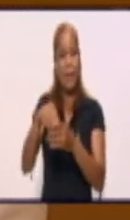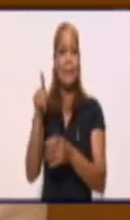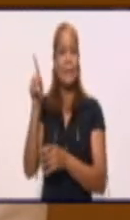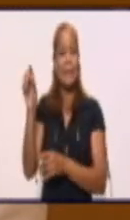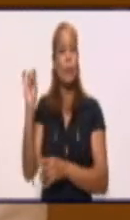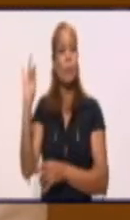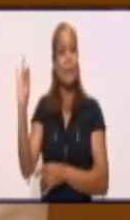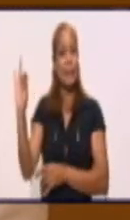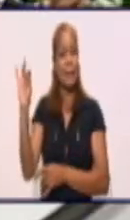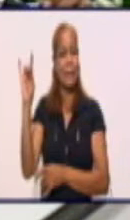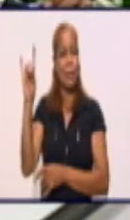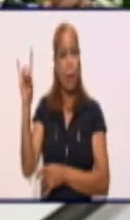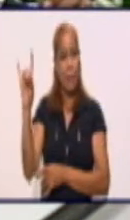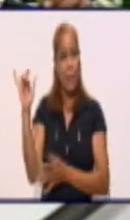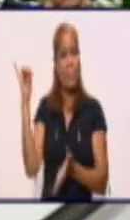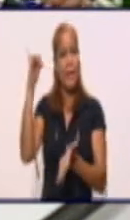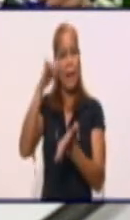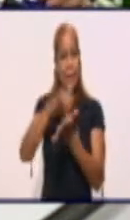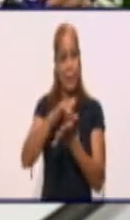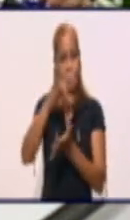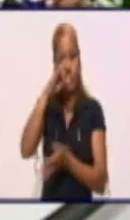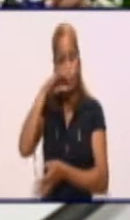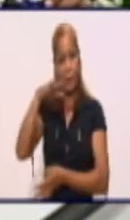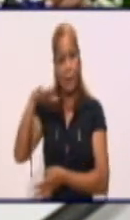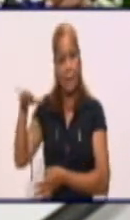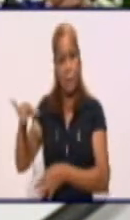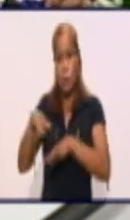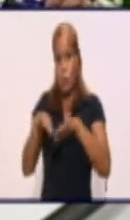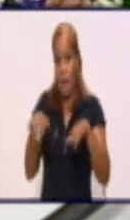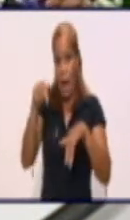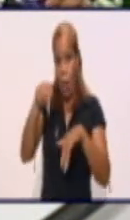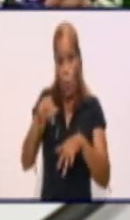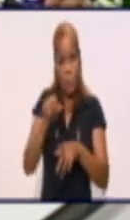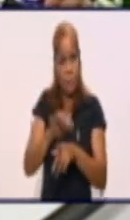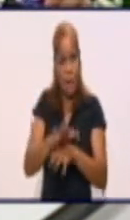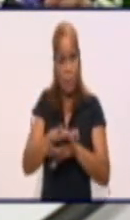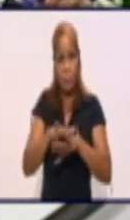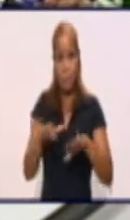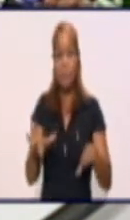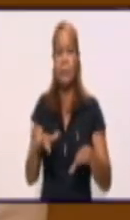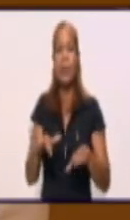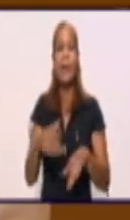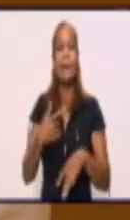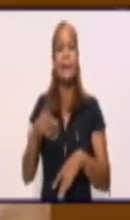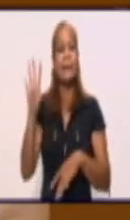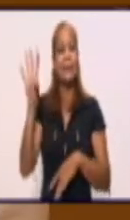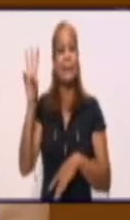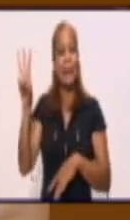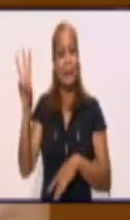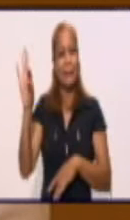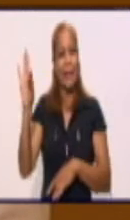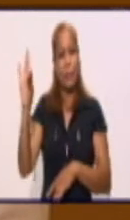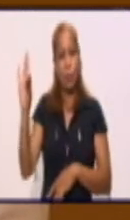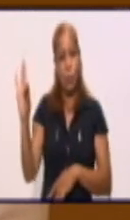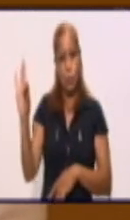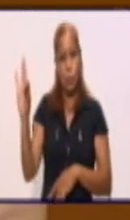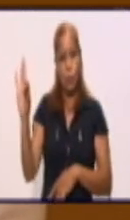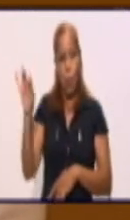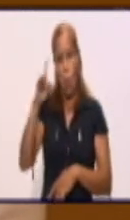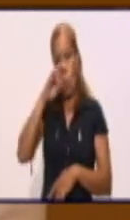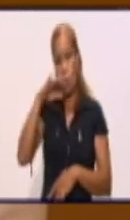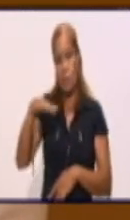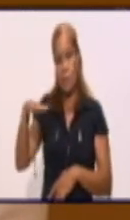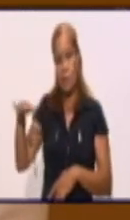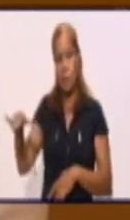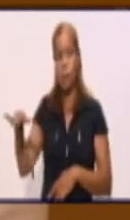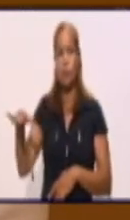viajeros. En la edad pediátrica llegamos hoy a la cifra récord en 24 horas reportado de 38 personas en la edad pediátrica.